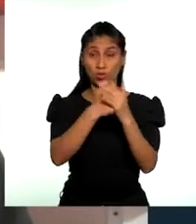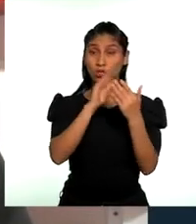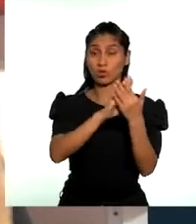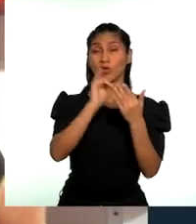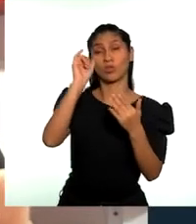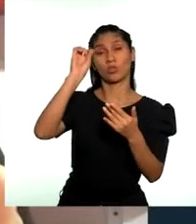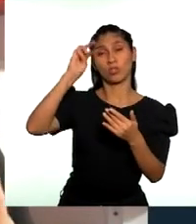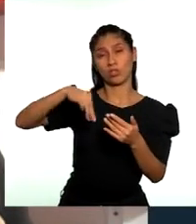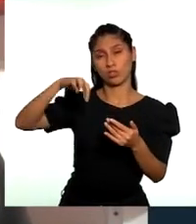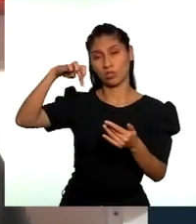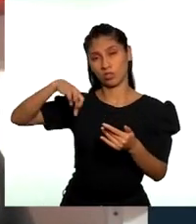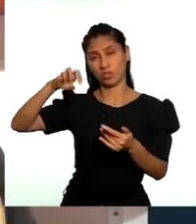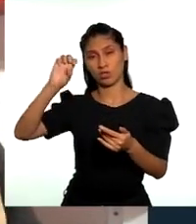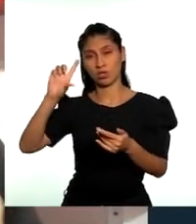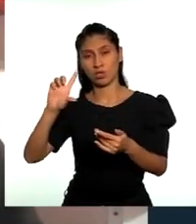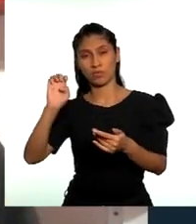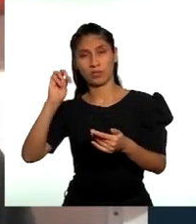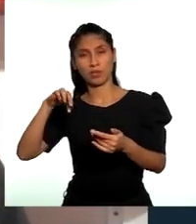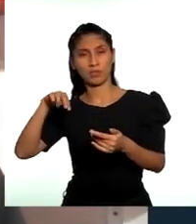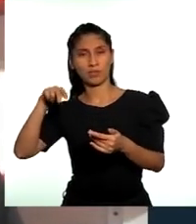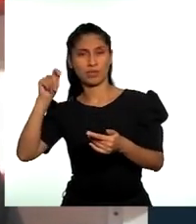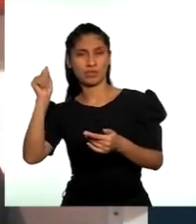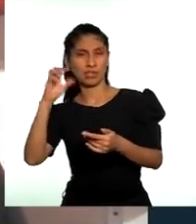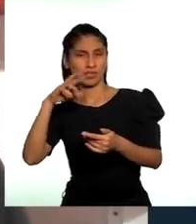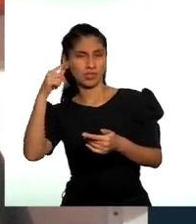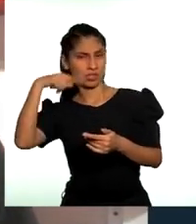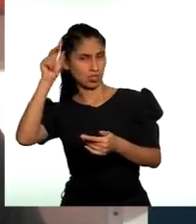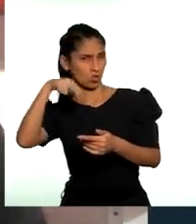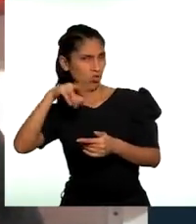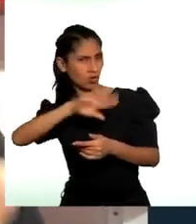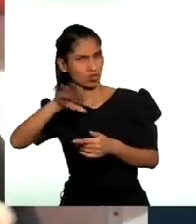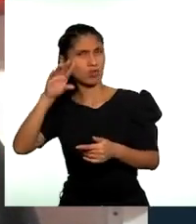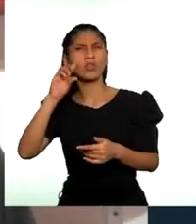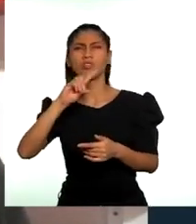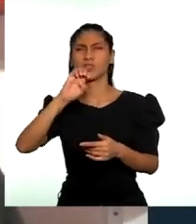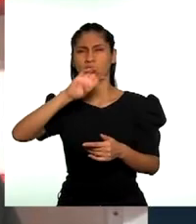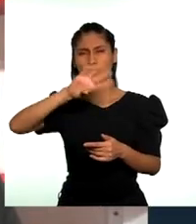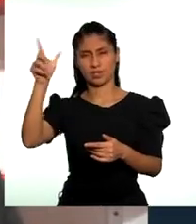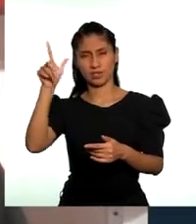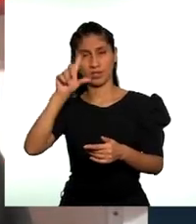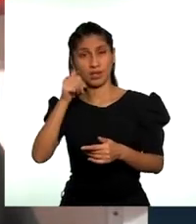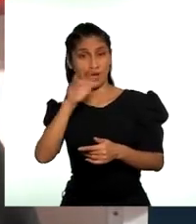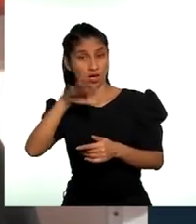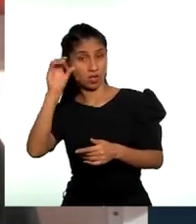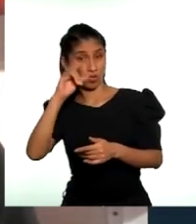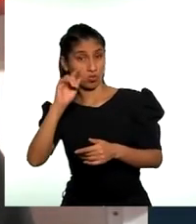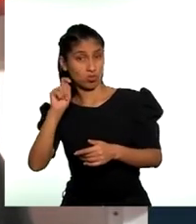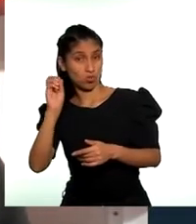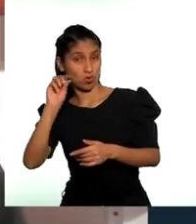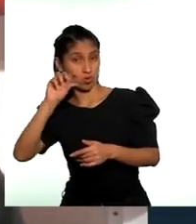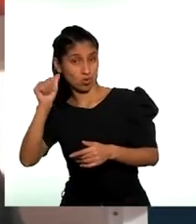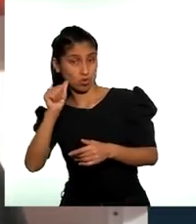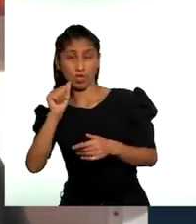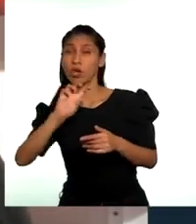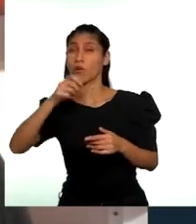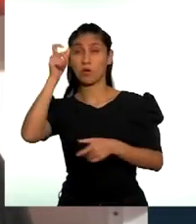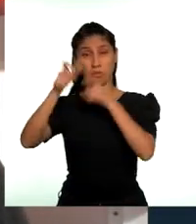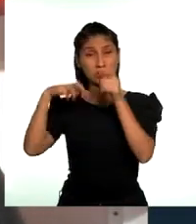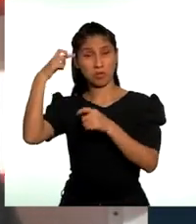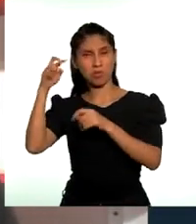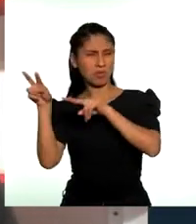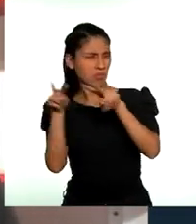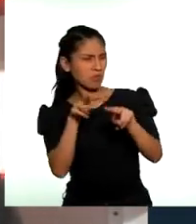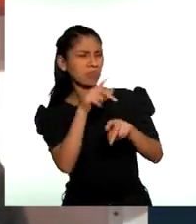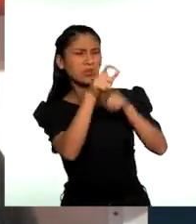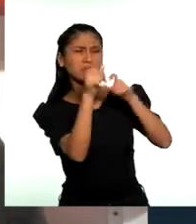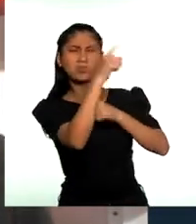considerando la agenda, es decir, las necesidades de los pueblos, sino el cumplimiento de una cuestión normativa.